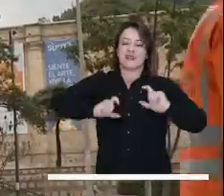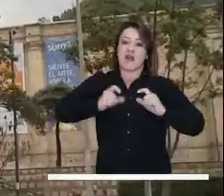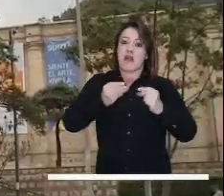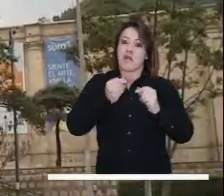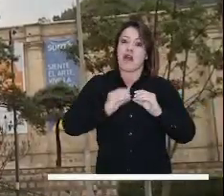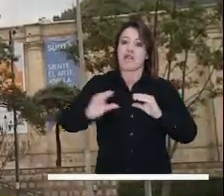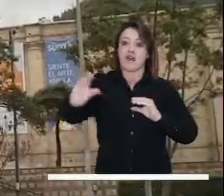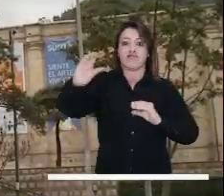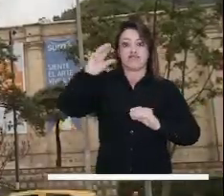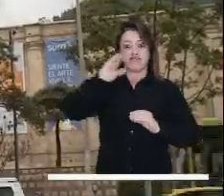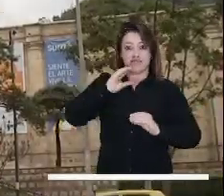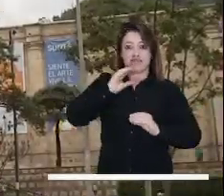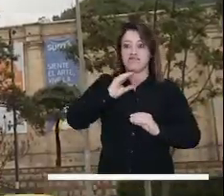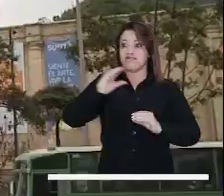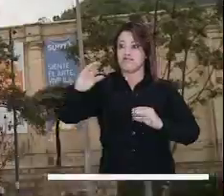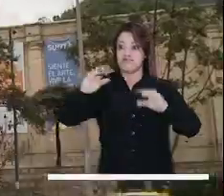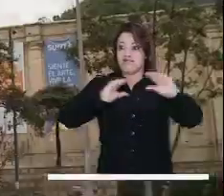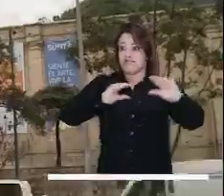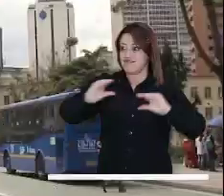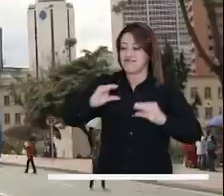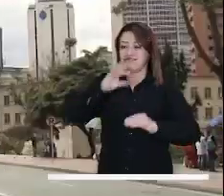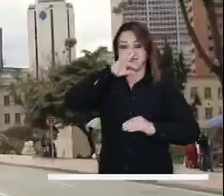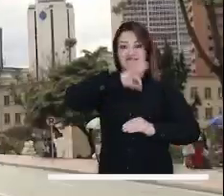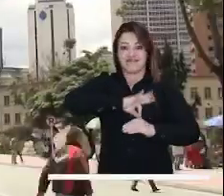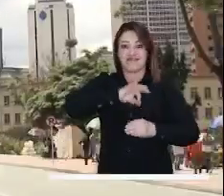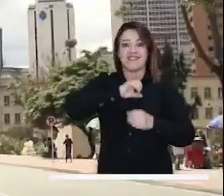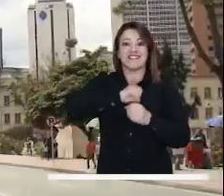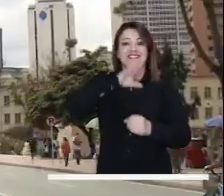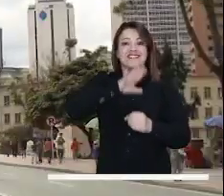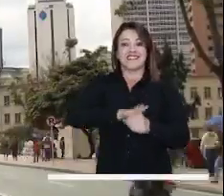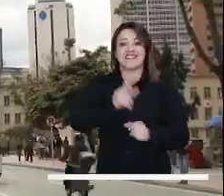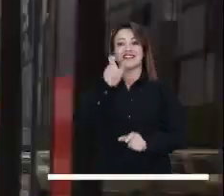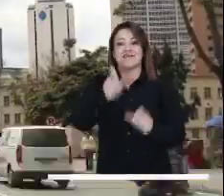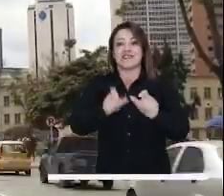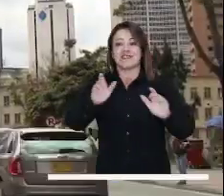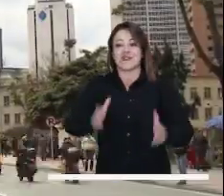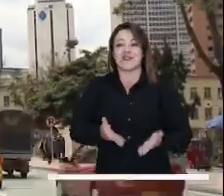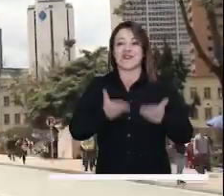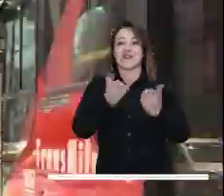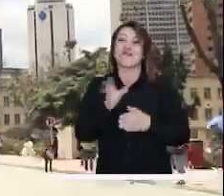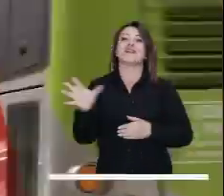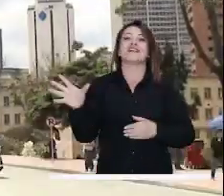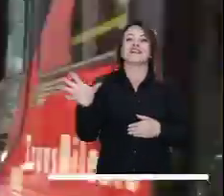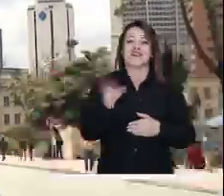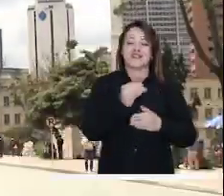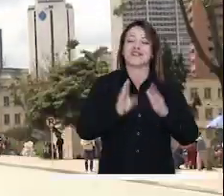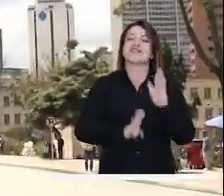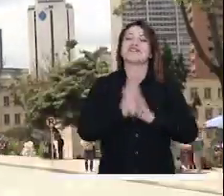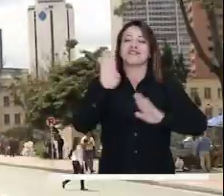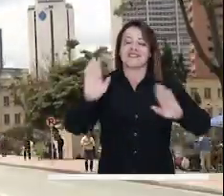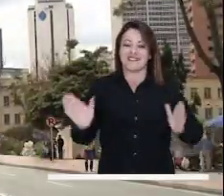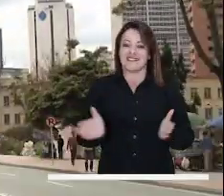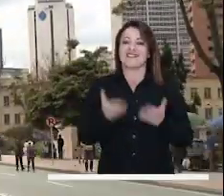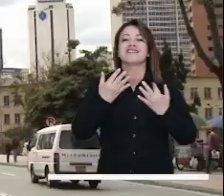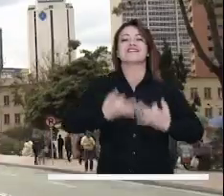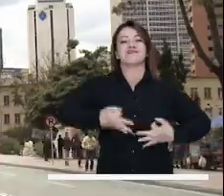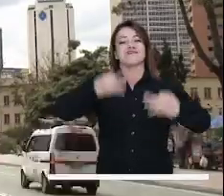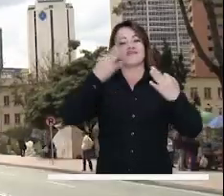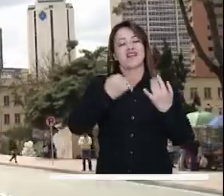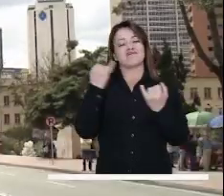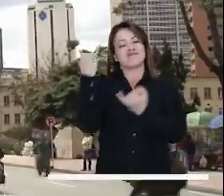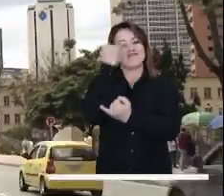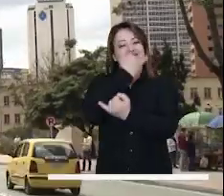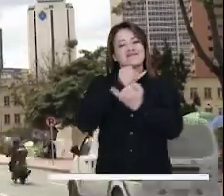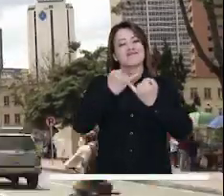solo deje ingresos al distrito y utilidades, sino que procure mejorar las condiciones de todos y crezca generando